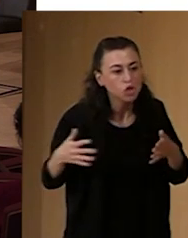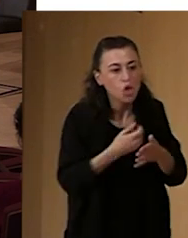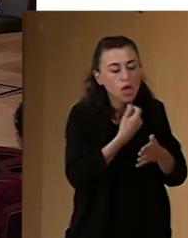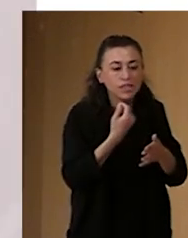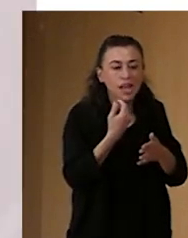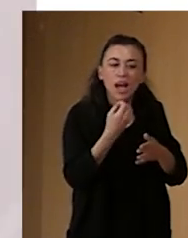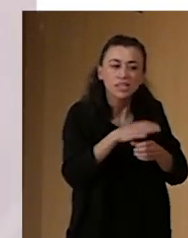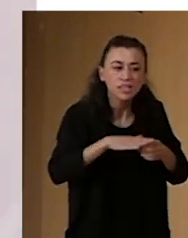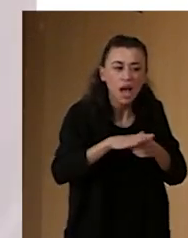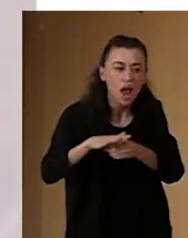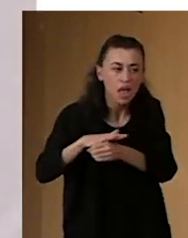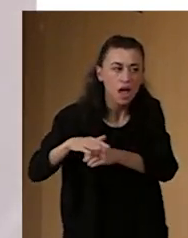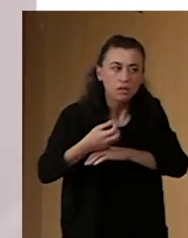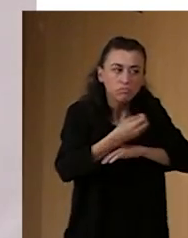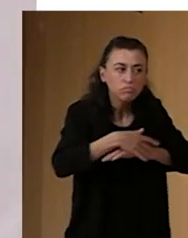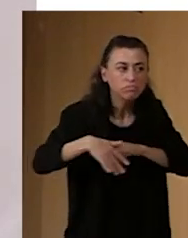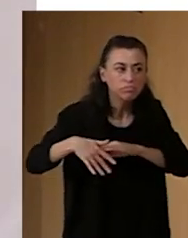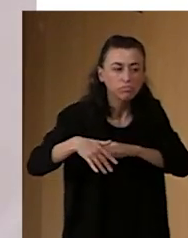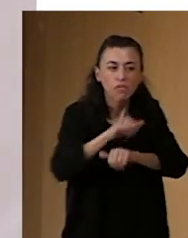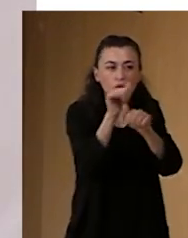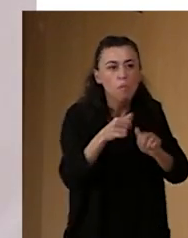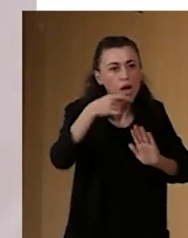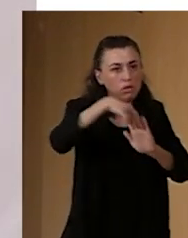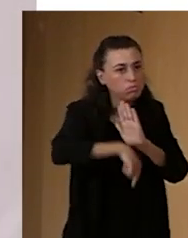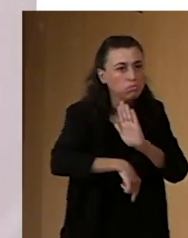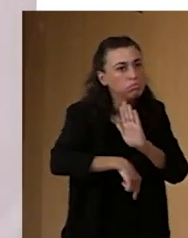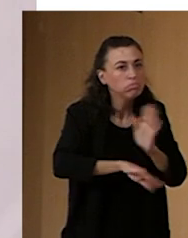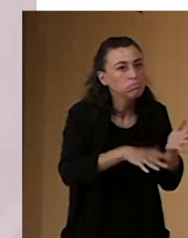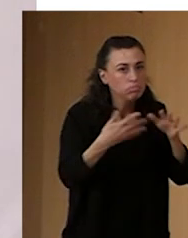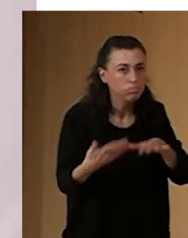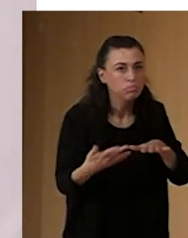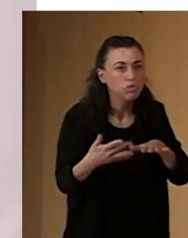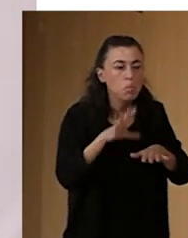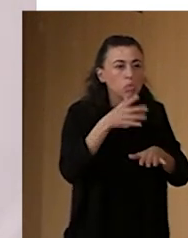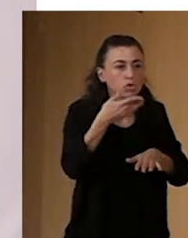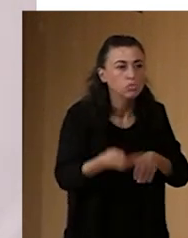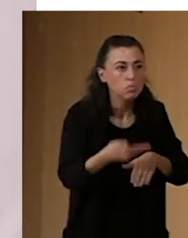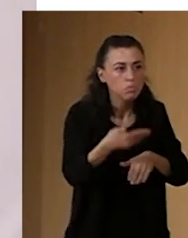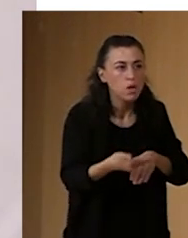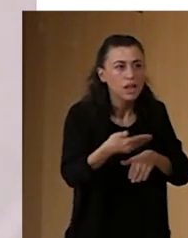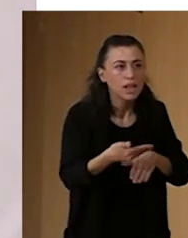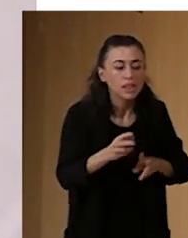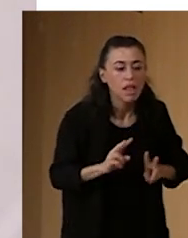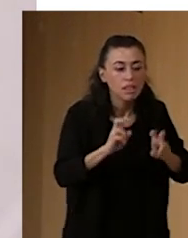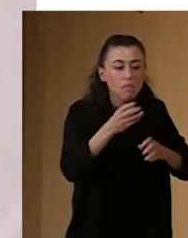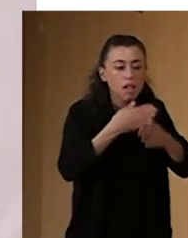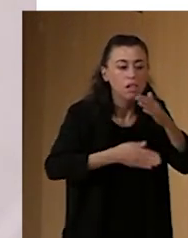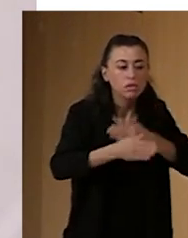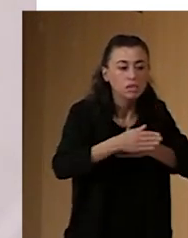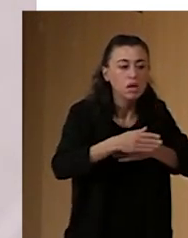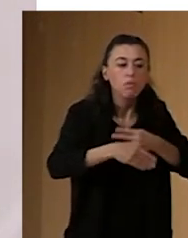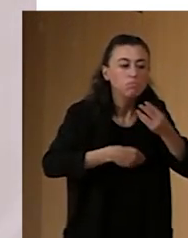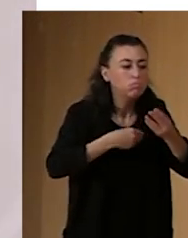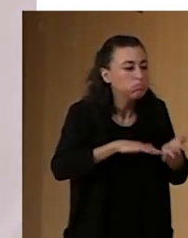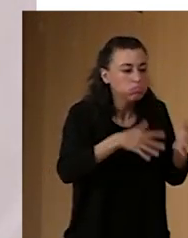que esa formación de trato y en cuestiones de accesibilidad se haga, se haga bien y